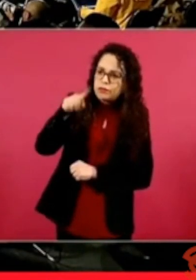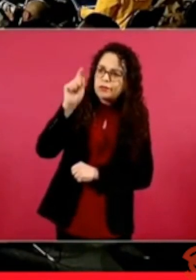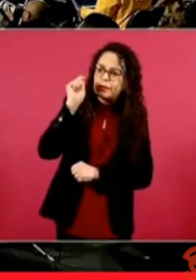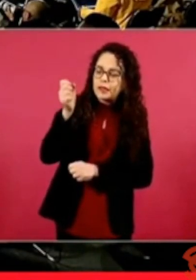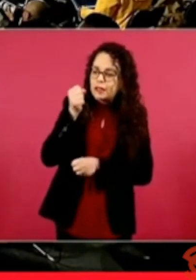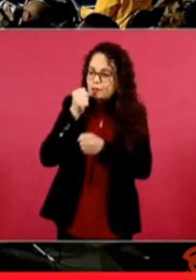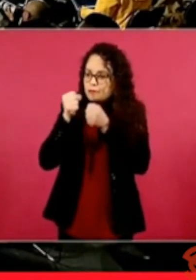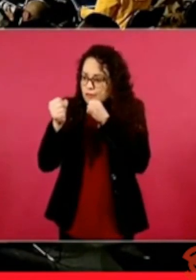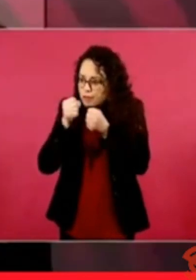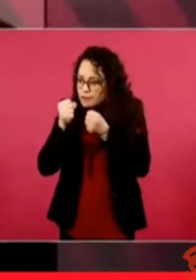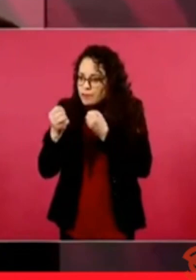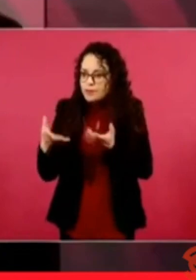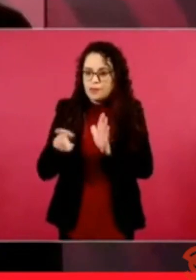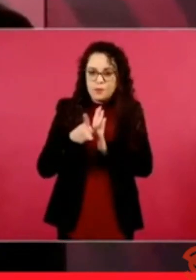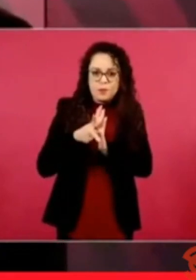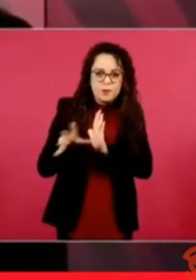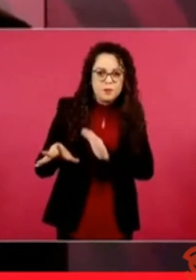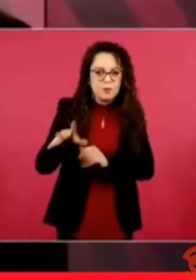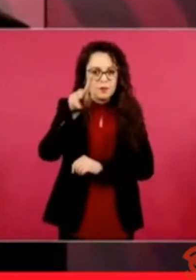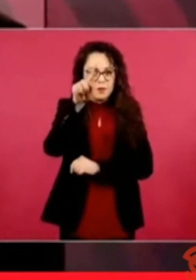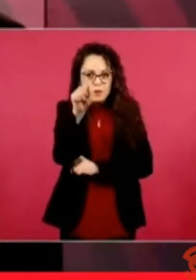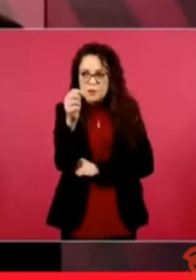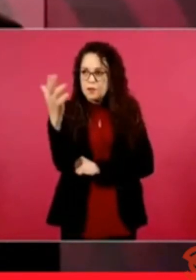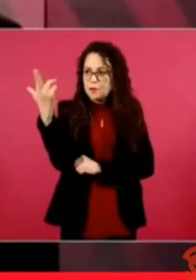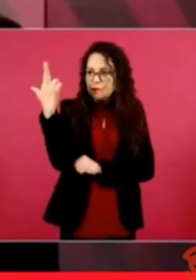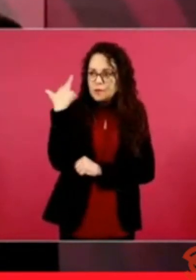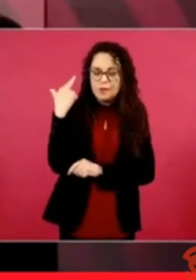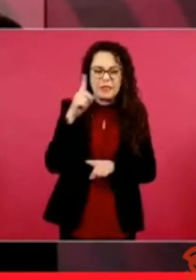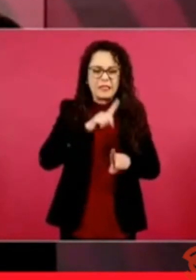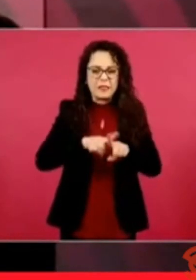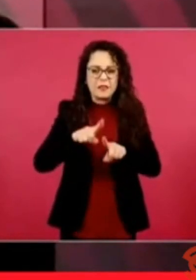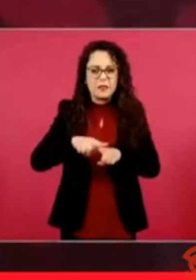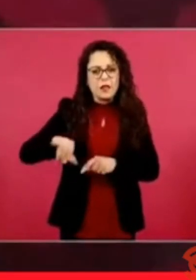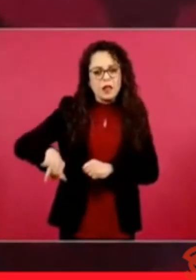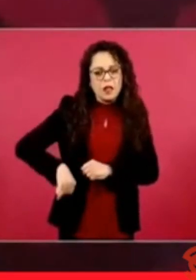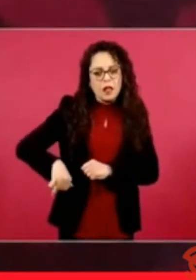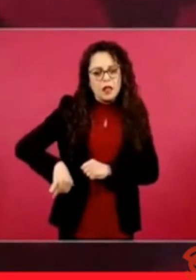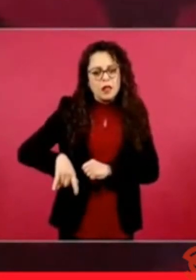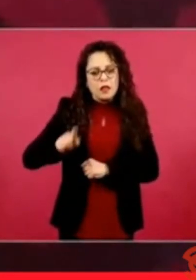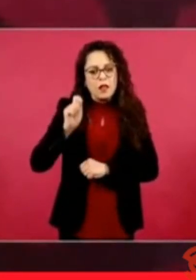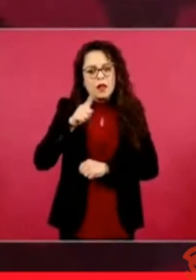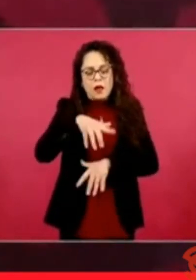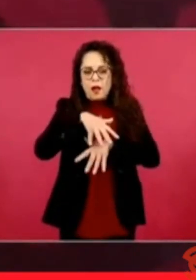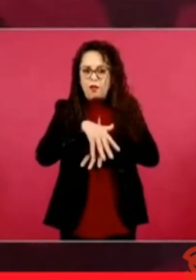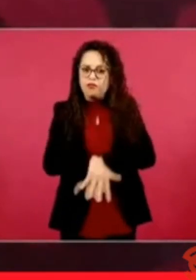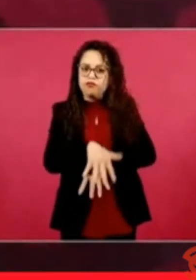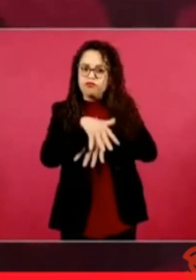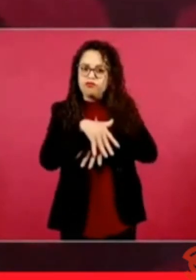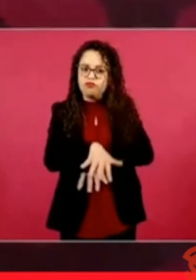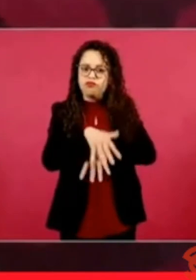cubrieran marchas en contra del gobierno.